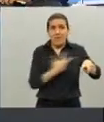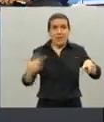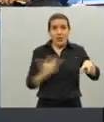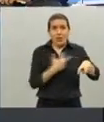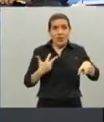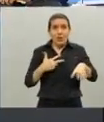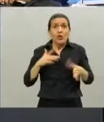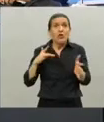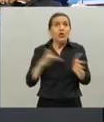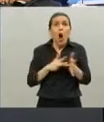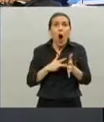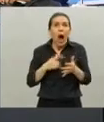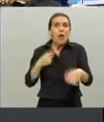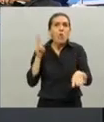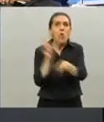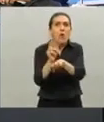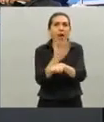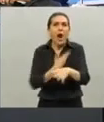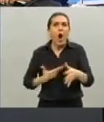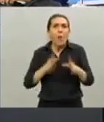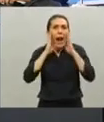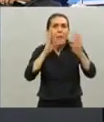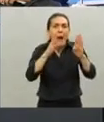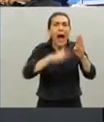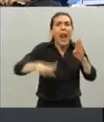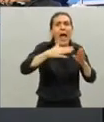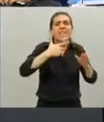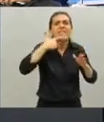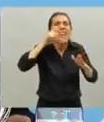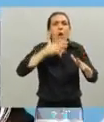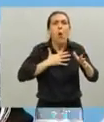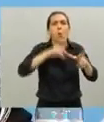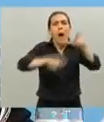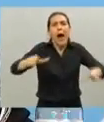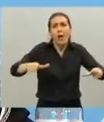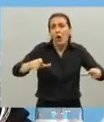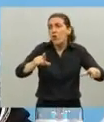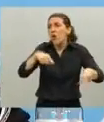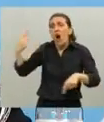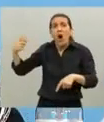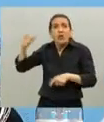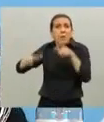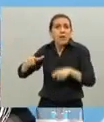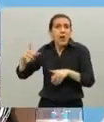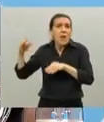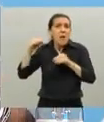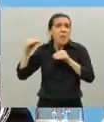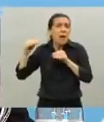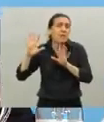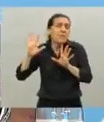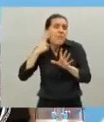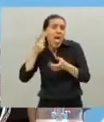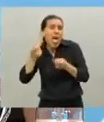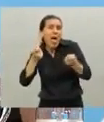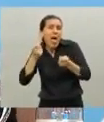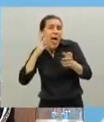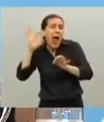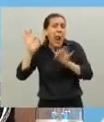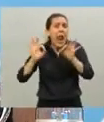gobernar seres humanos y realidades el resto son especulaciones el resto son